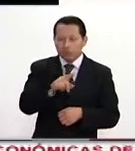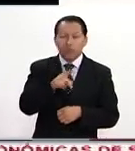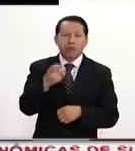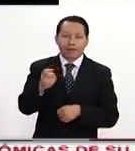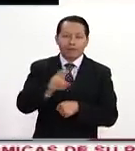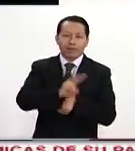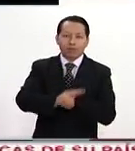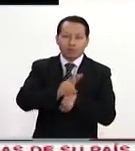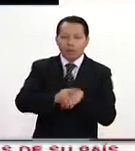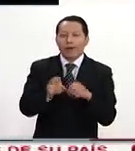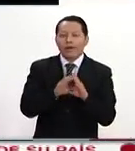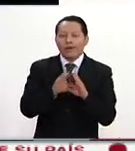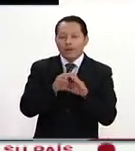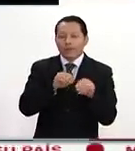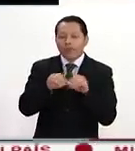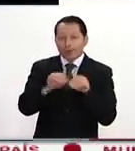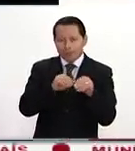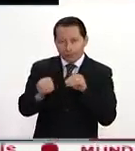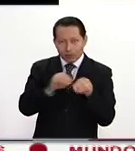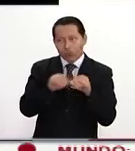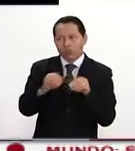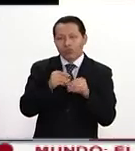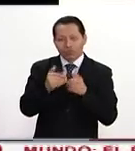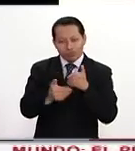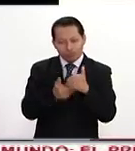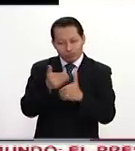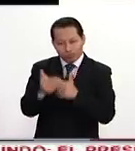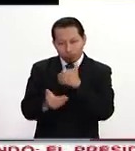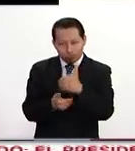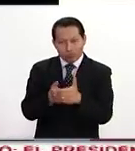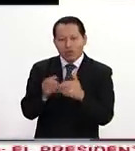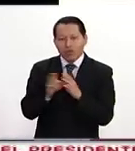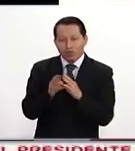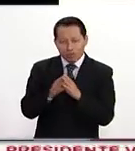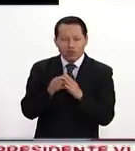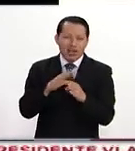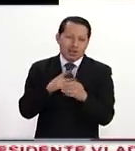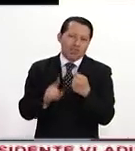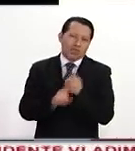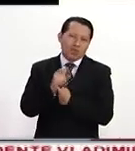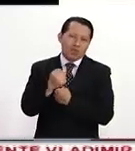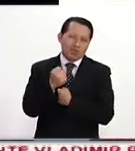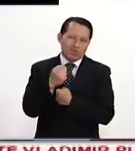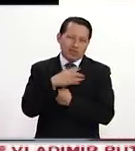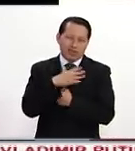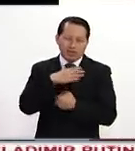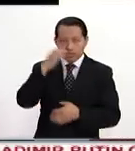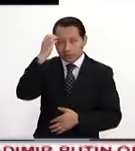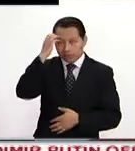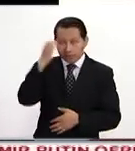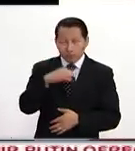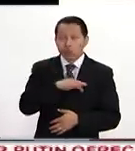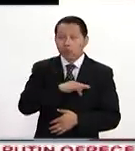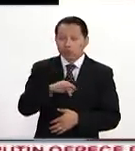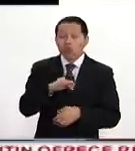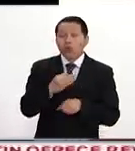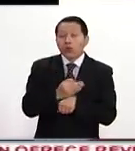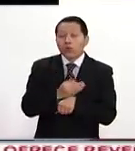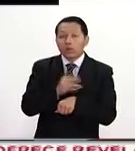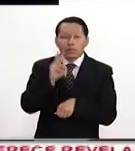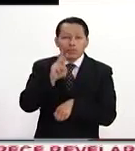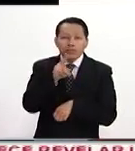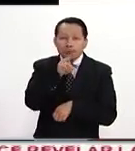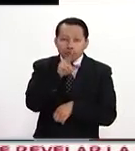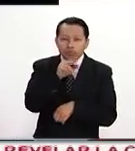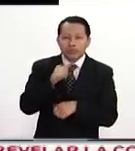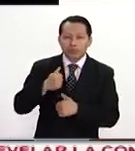moviendo hacia el sector, el área de la crisis, las distintas crisis. Y ahora vemos con preocupación que el